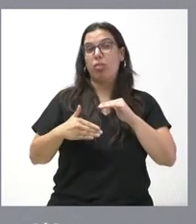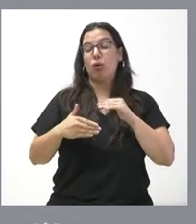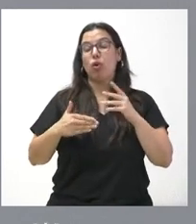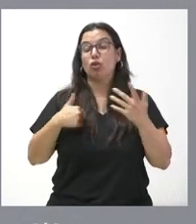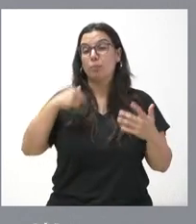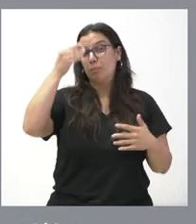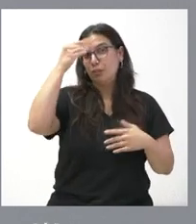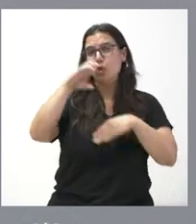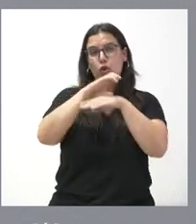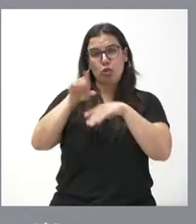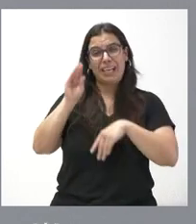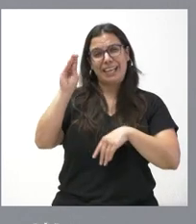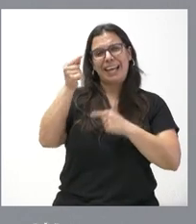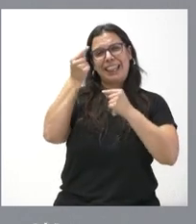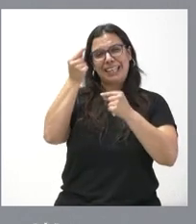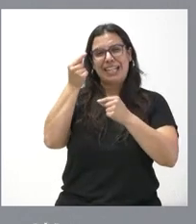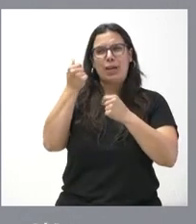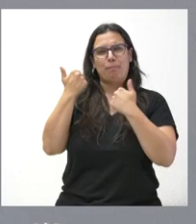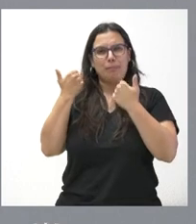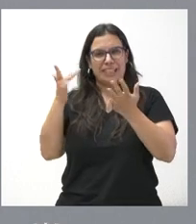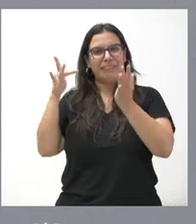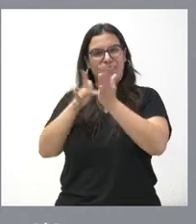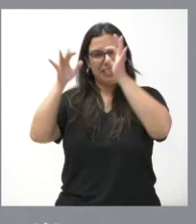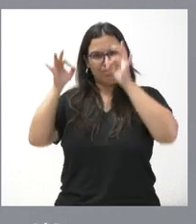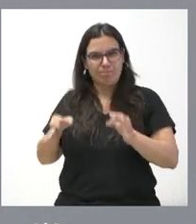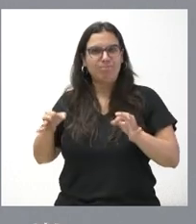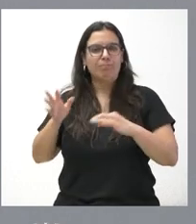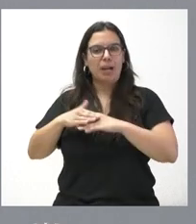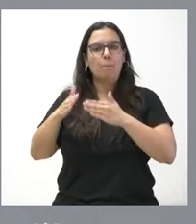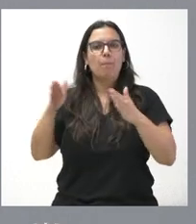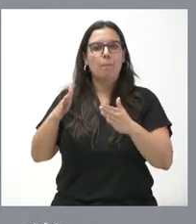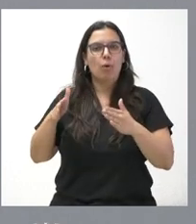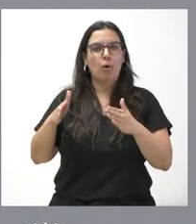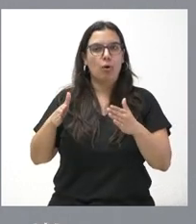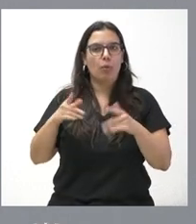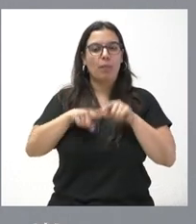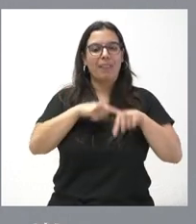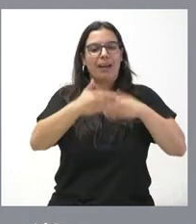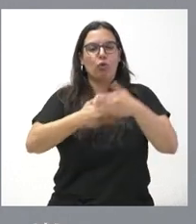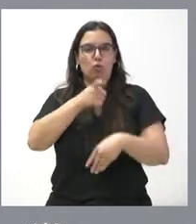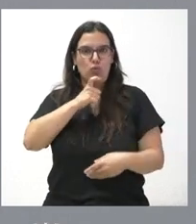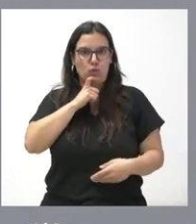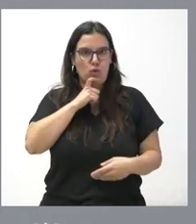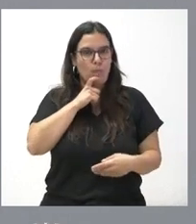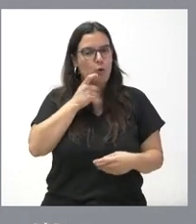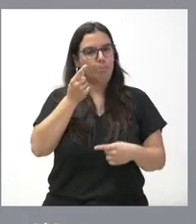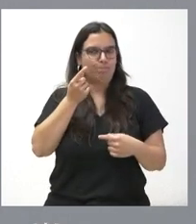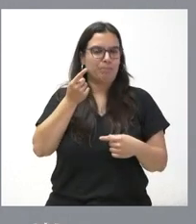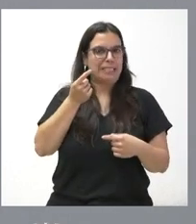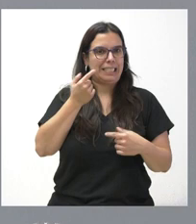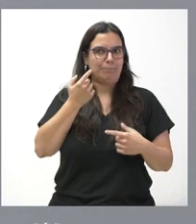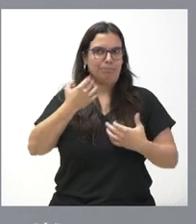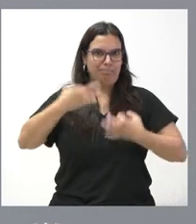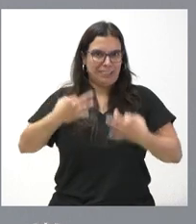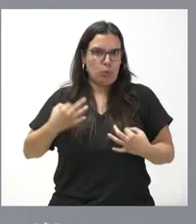la consejería les podrá dar con más detalle el momento preciso de cómo está ahora la actuación, con más rigor del que